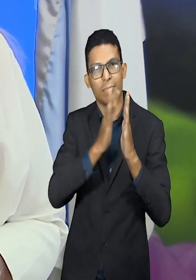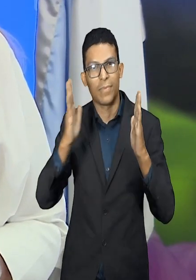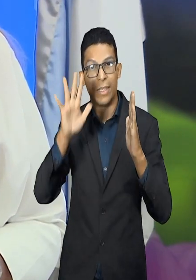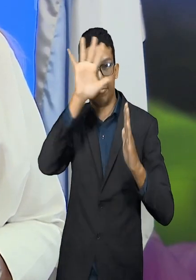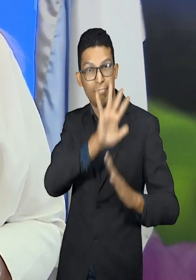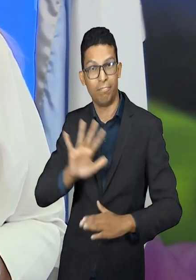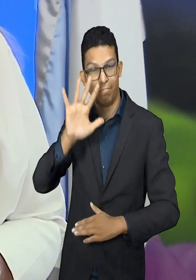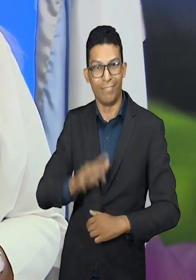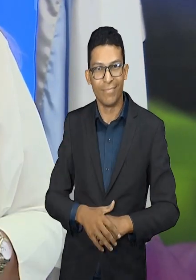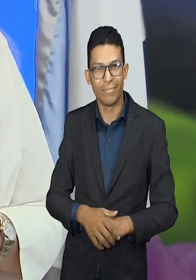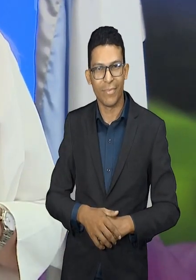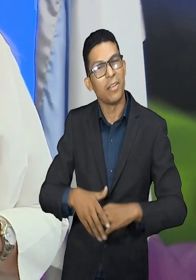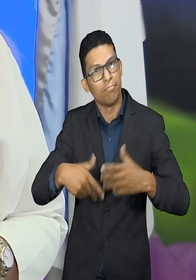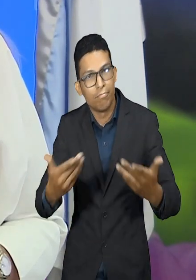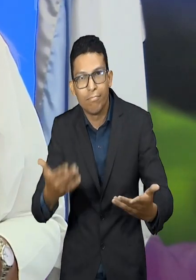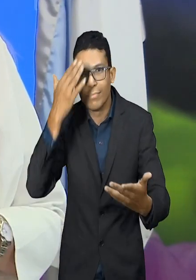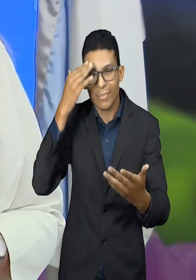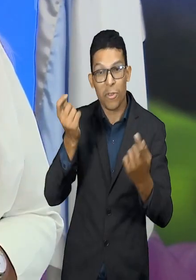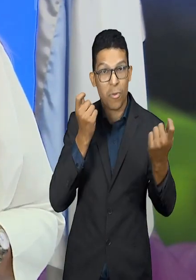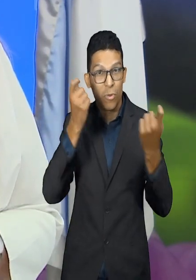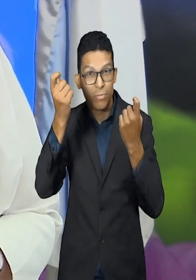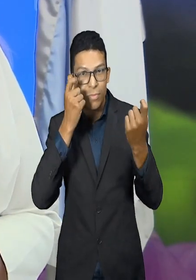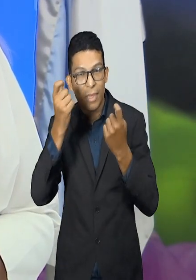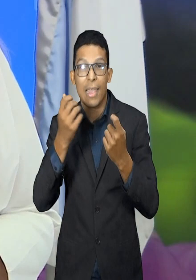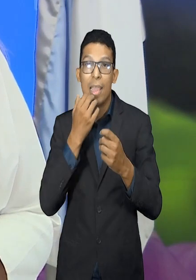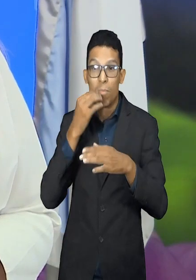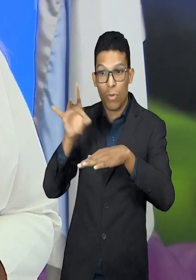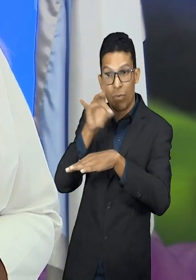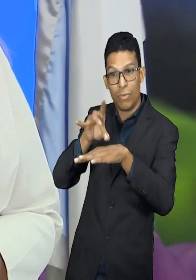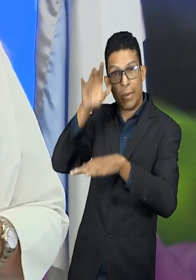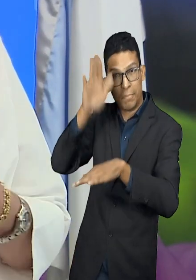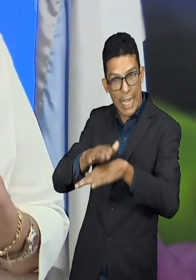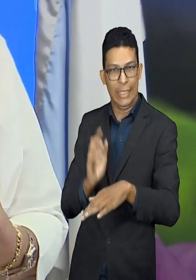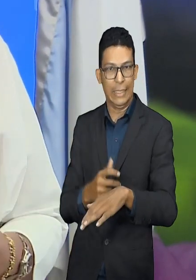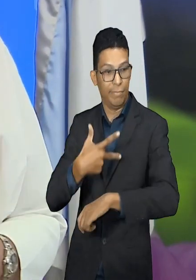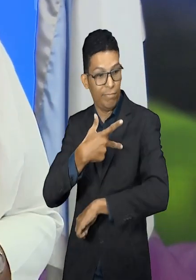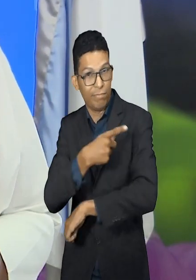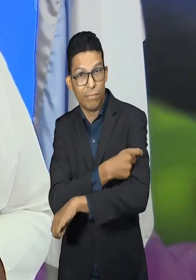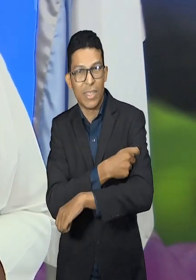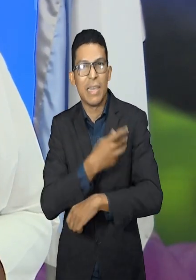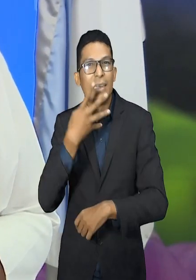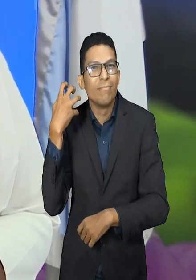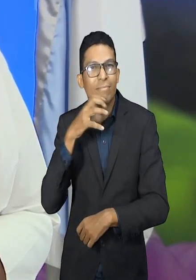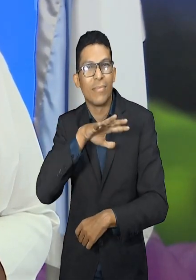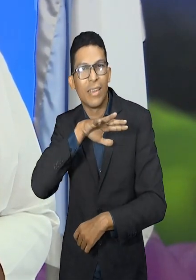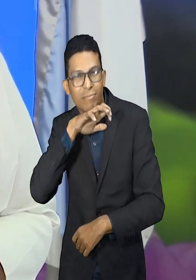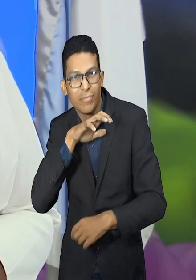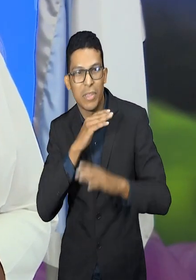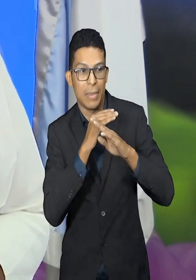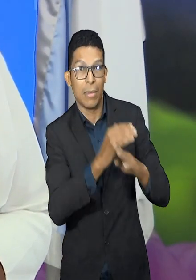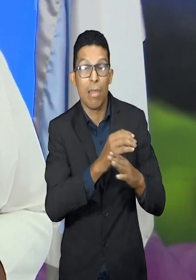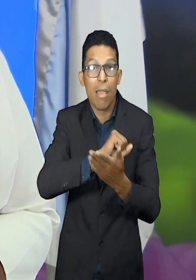cabo en el departamento, como el control para hacerle frente al dengue, la vacunación antirrábica gratuita